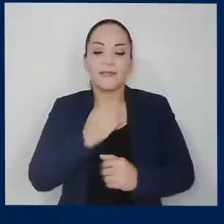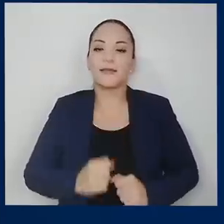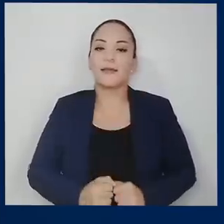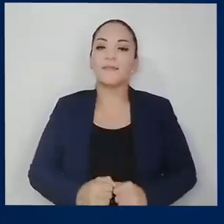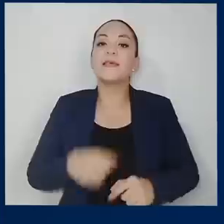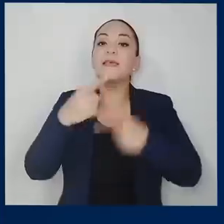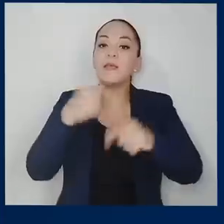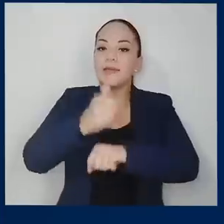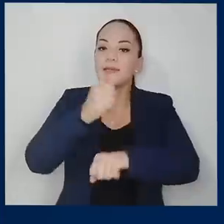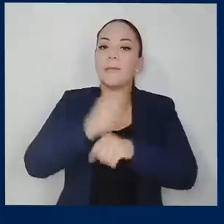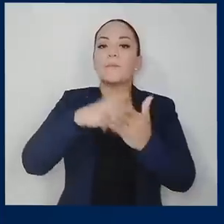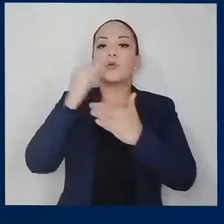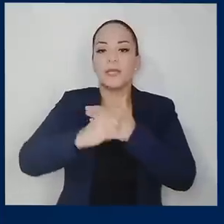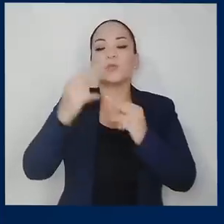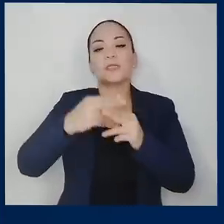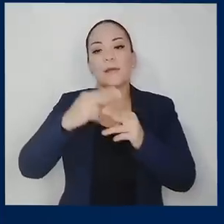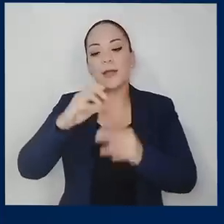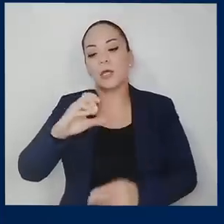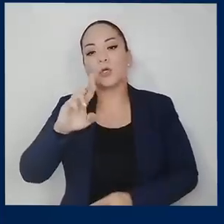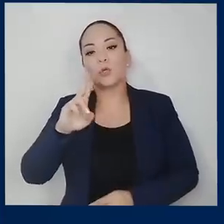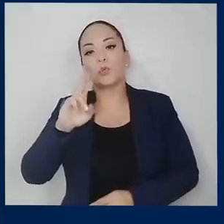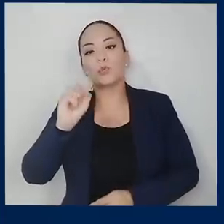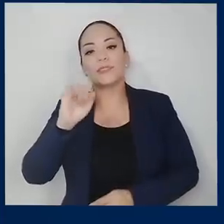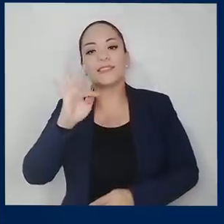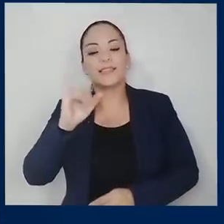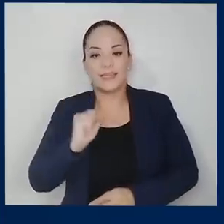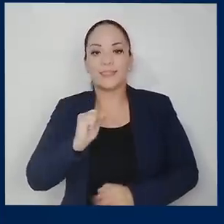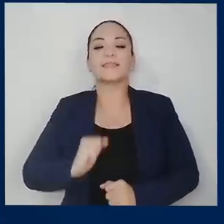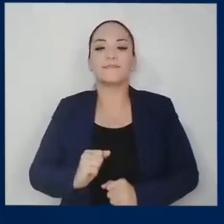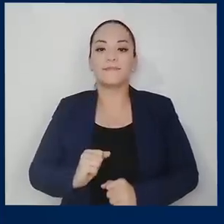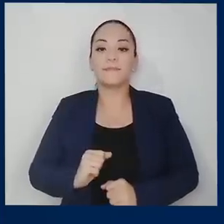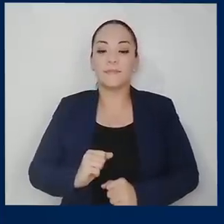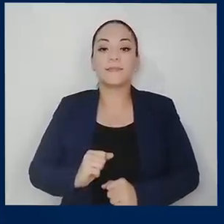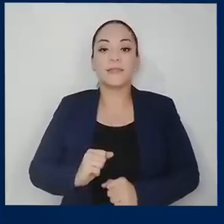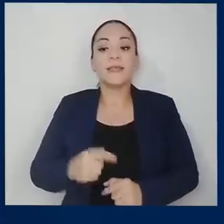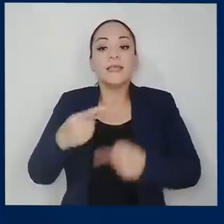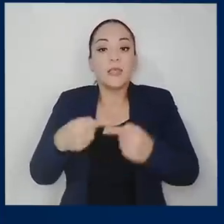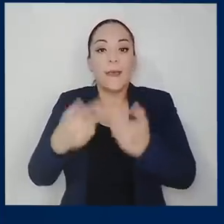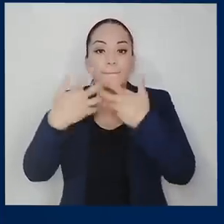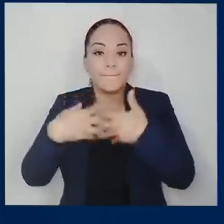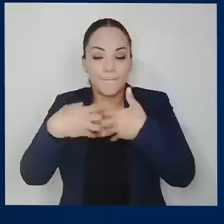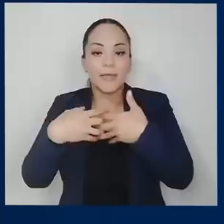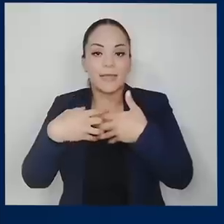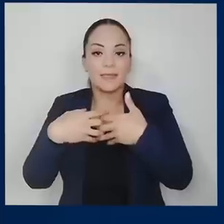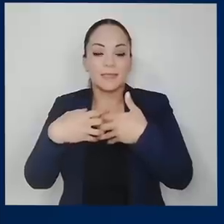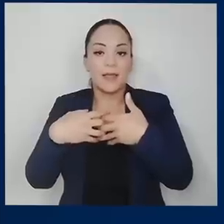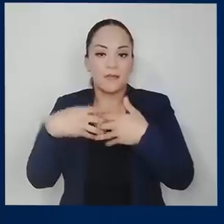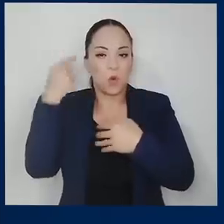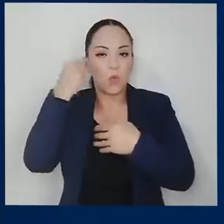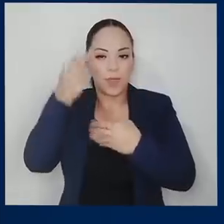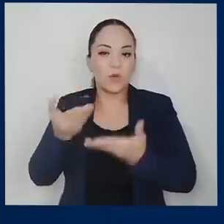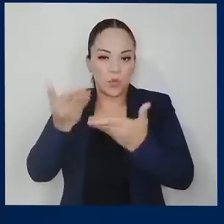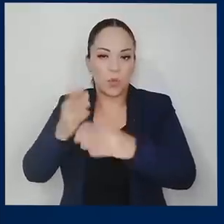mencionar, se iba a desarrollar el proyecto conocido como Proyecto Crucitas, por medio de la concesión minera que le